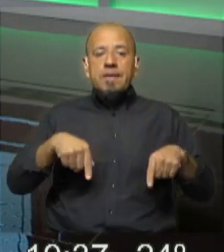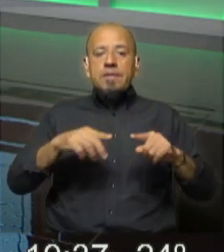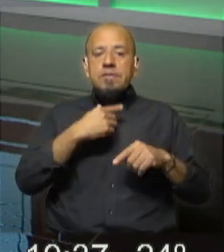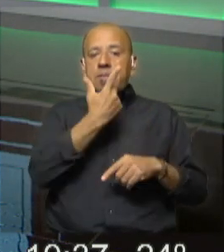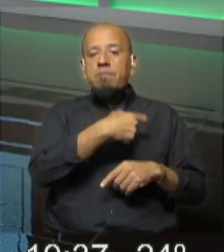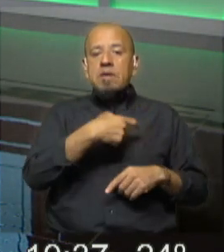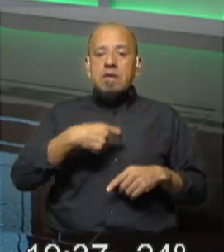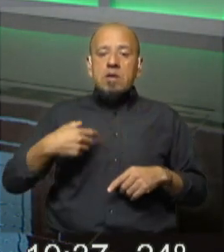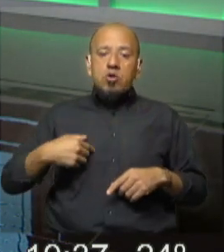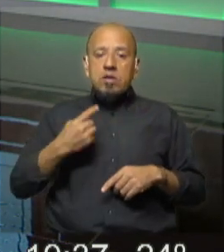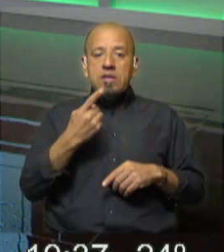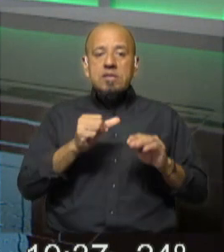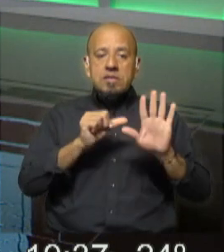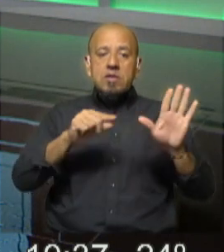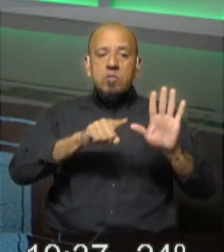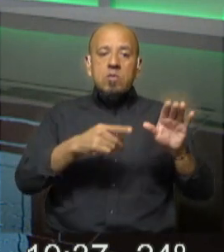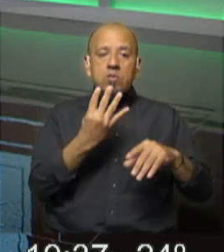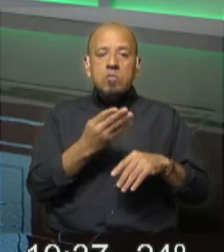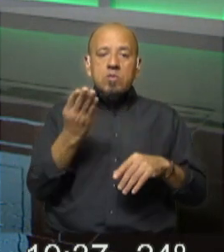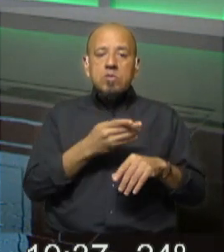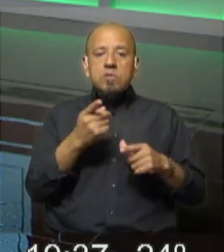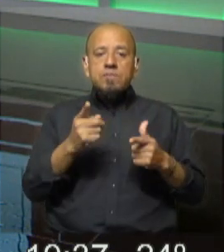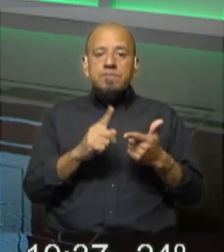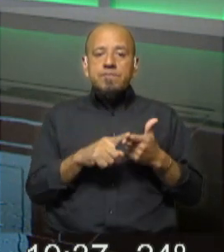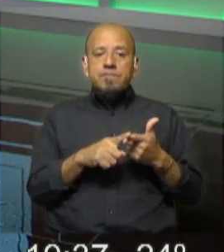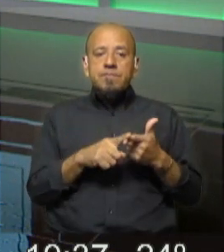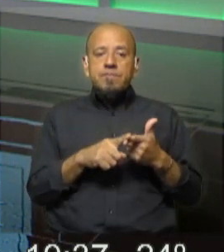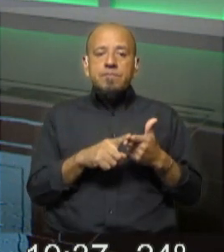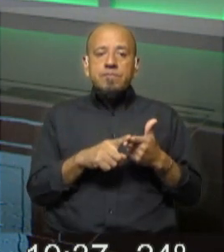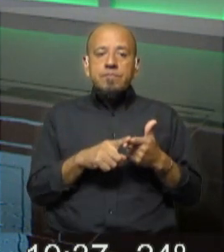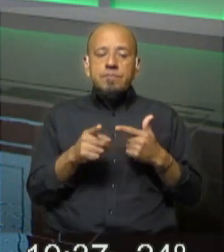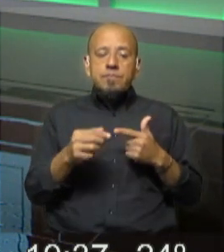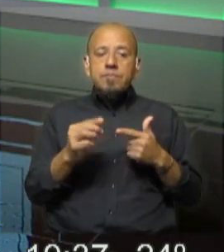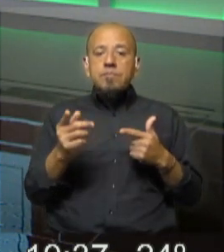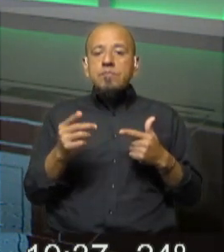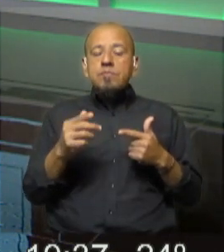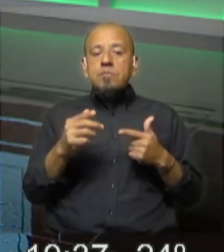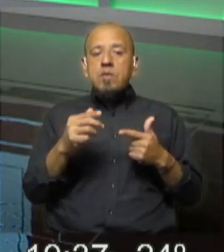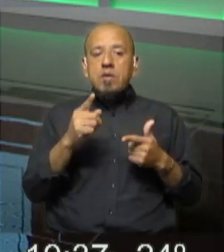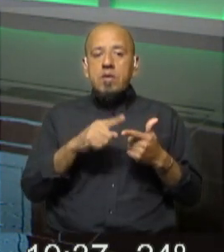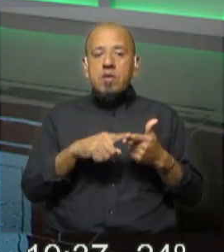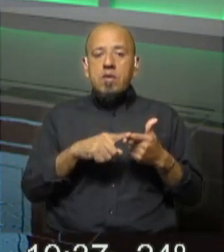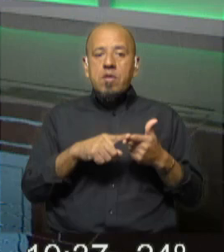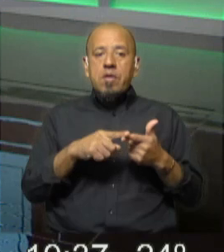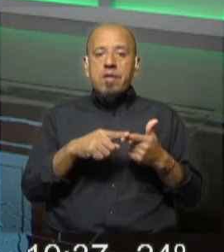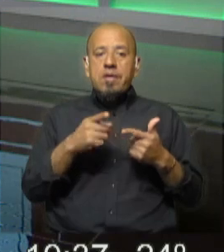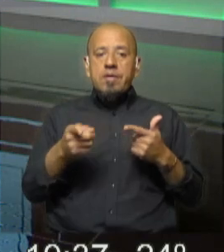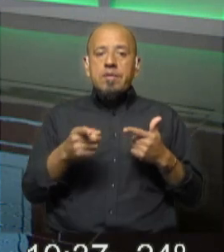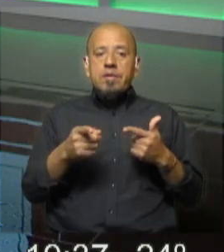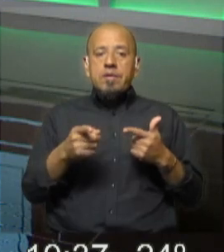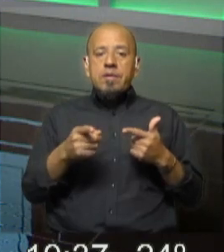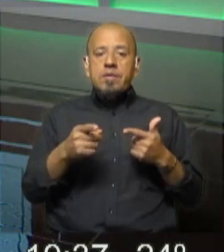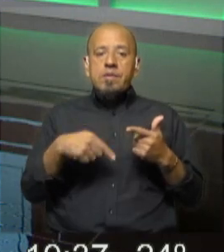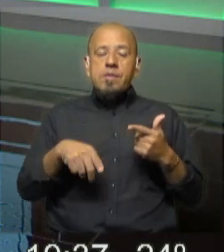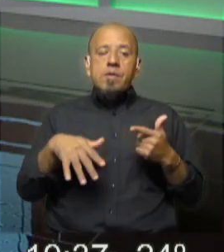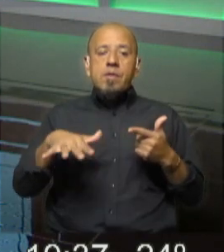Peñarol, un 16.4 tasa de homicidio cada 100.000 habitantes según la población que tiene ese barrio pegado está la seccional 17